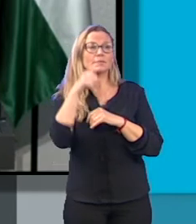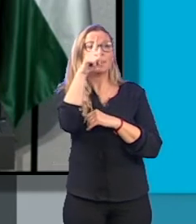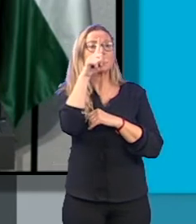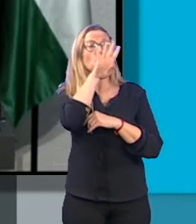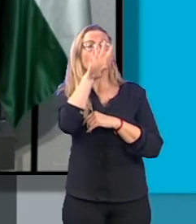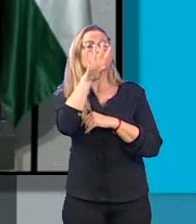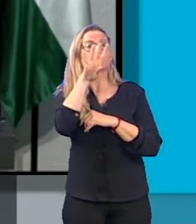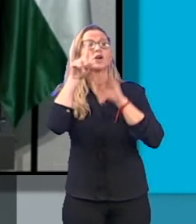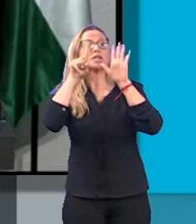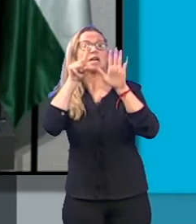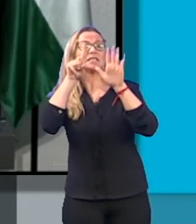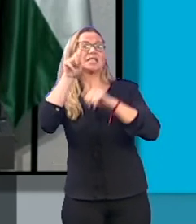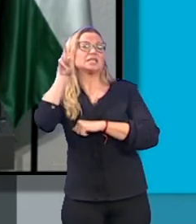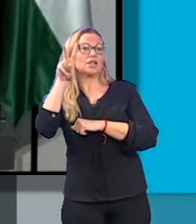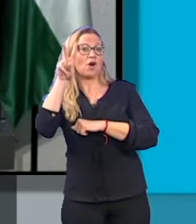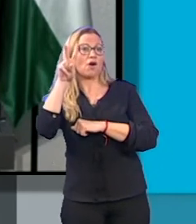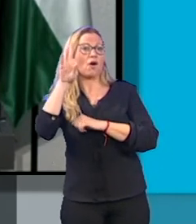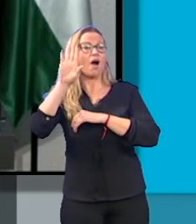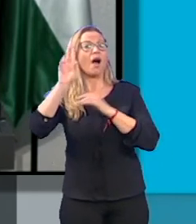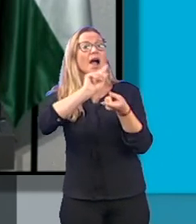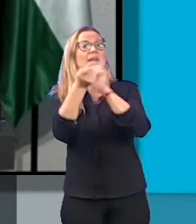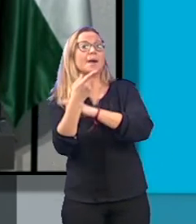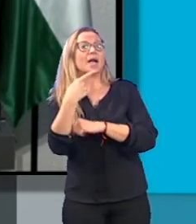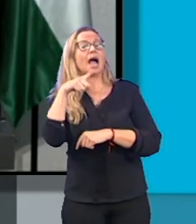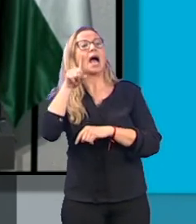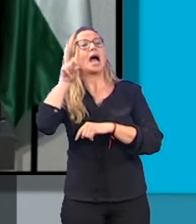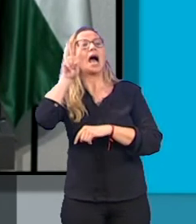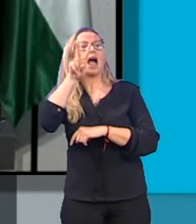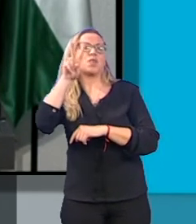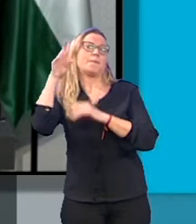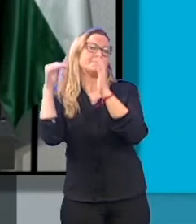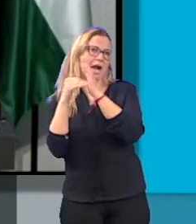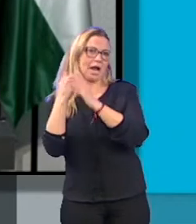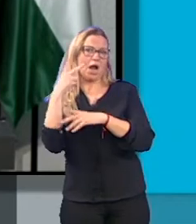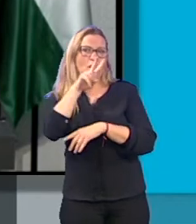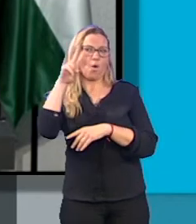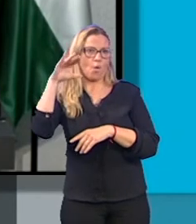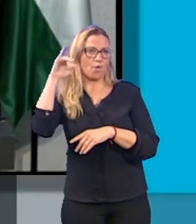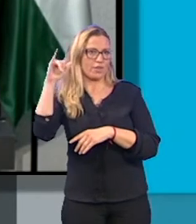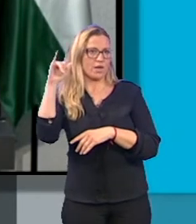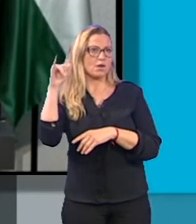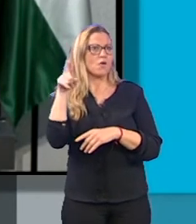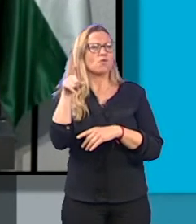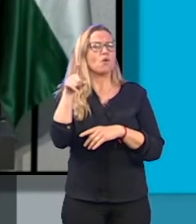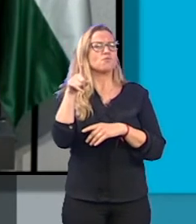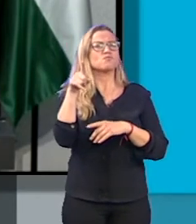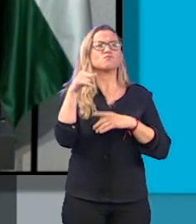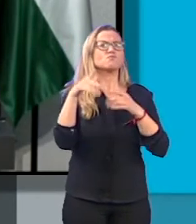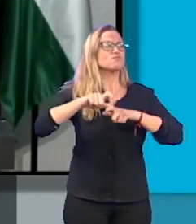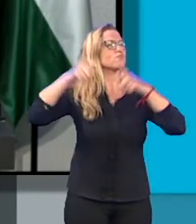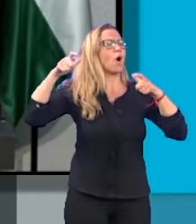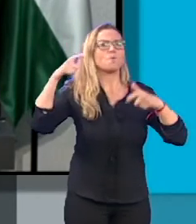.462 UCI a 2.622 UCI. Todos aquellos quirófanos, un volumen de quirófanos de 534